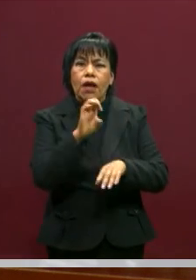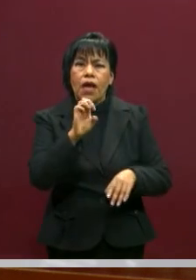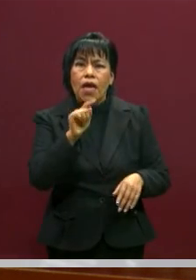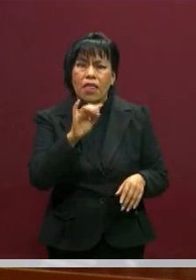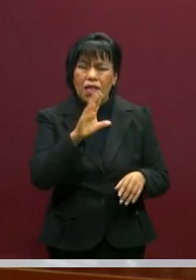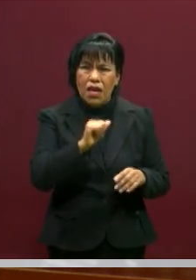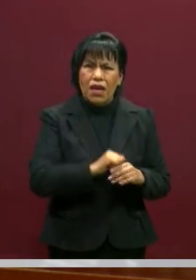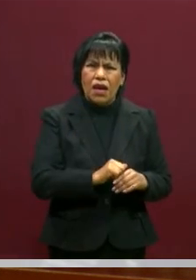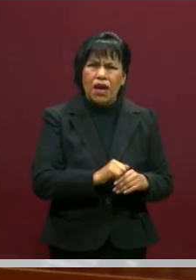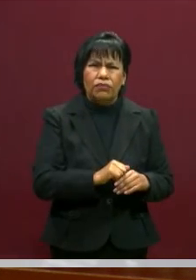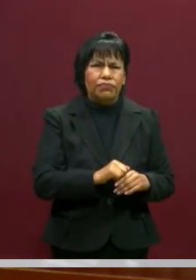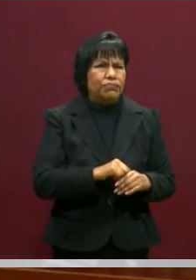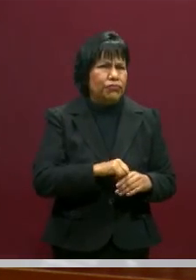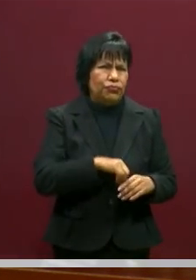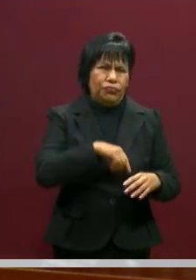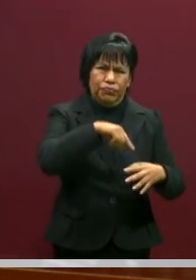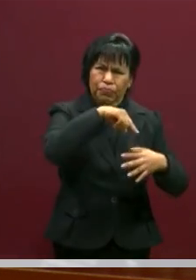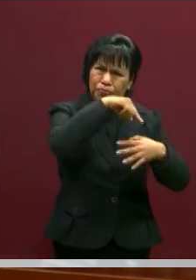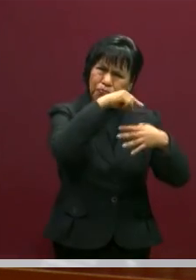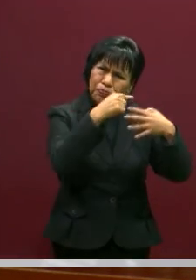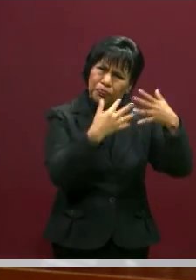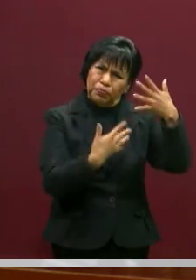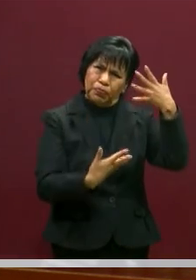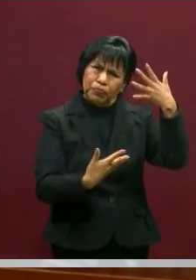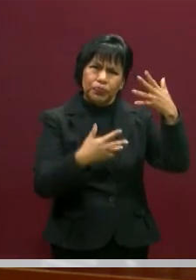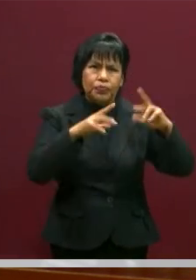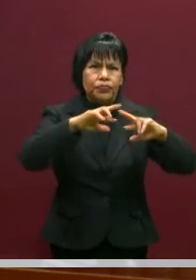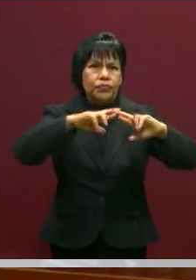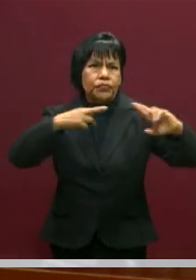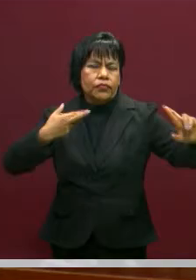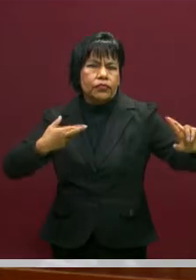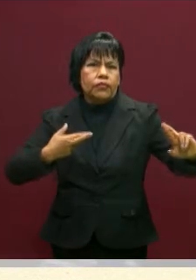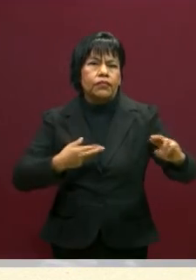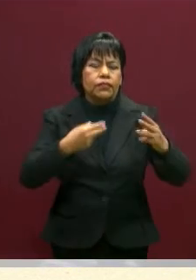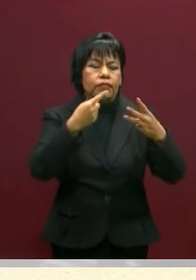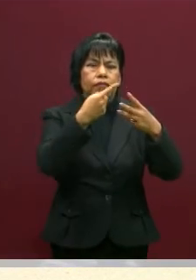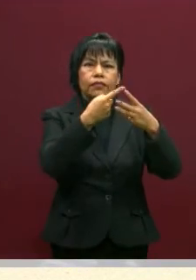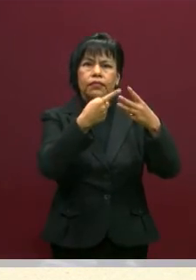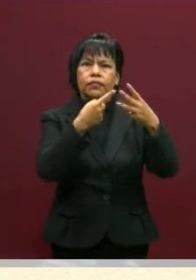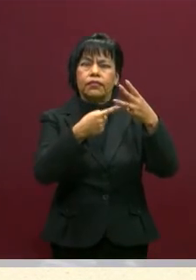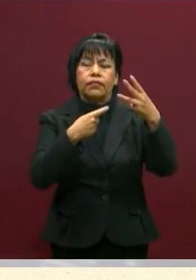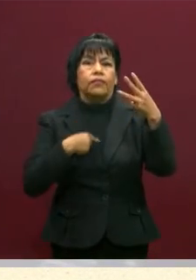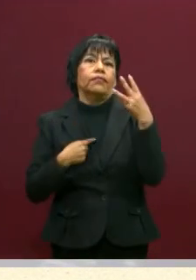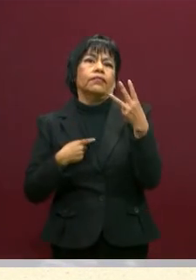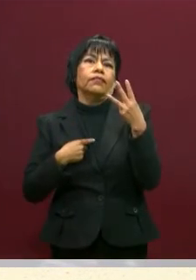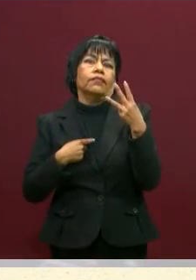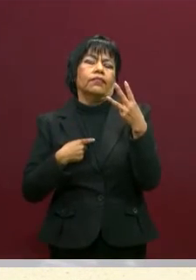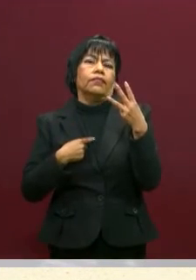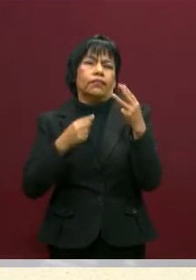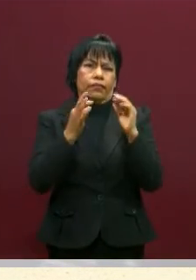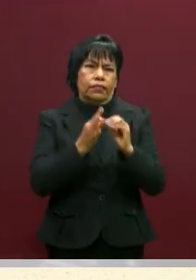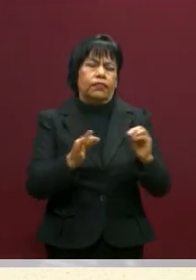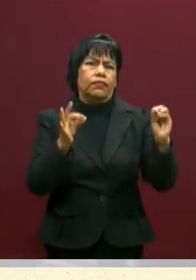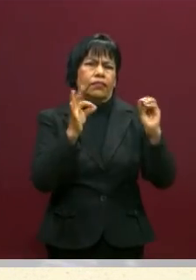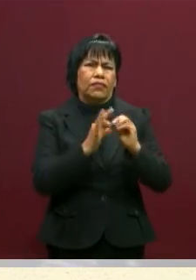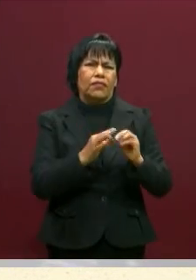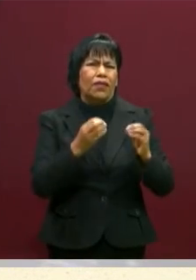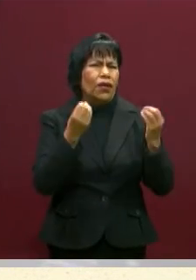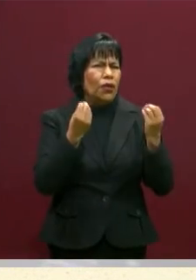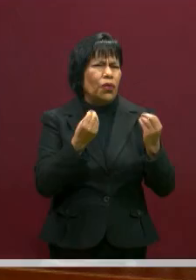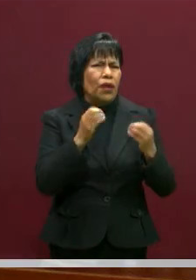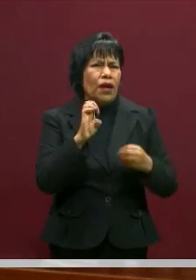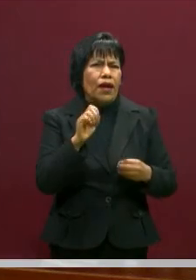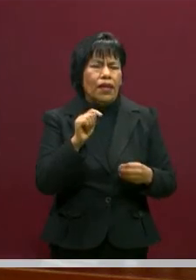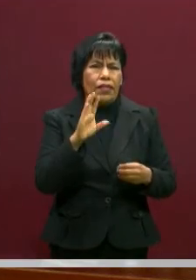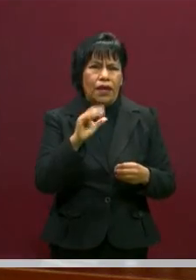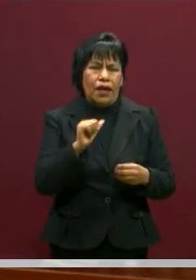cuidado abarca todo con lo que nos relacionamos. Y tres pilares específicamente, ¿no? Sí, lo que yo decía, hay muchas éticas,